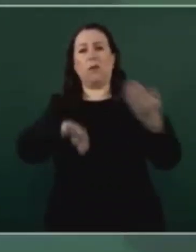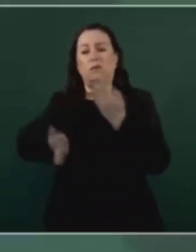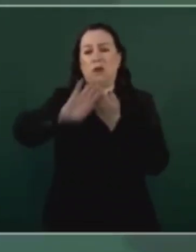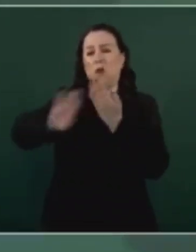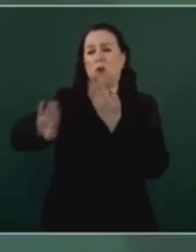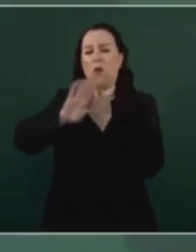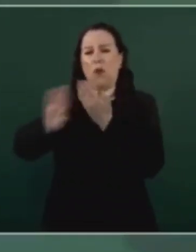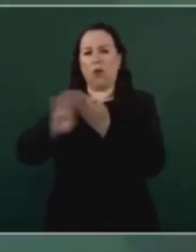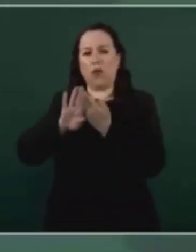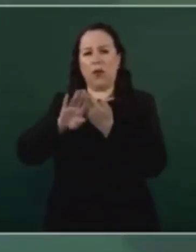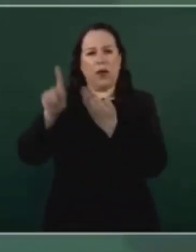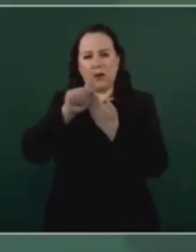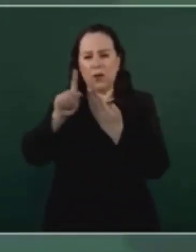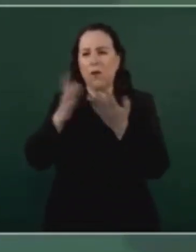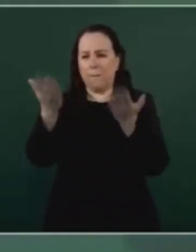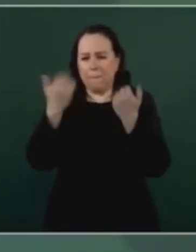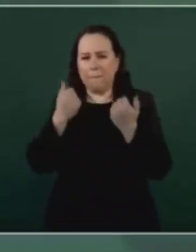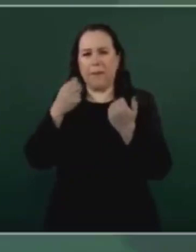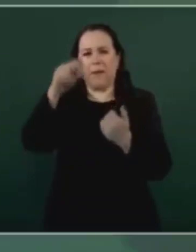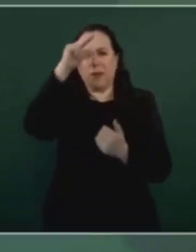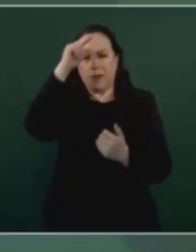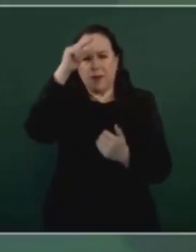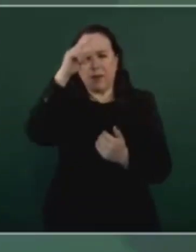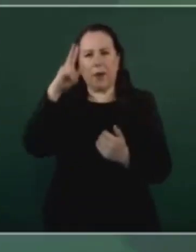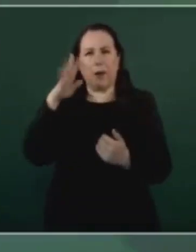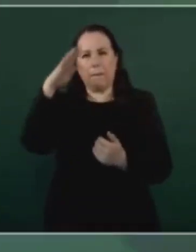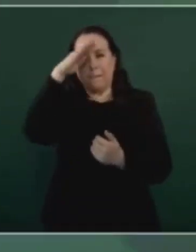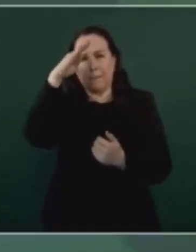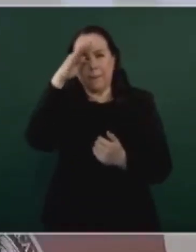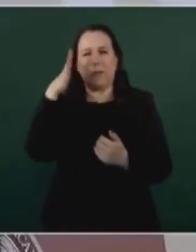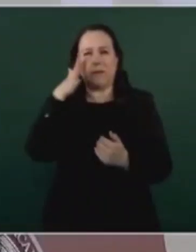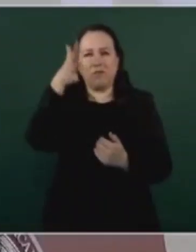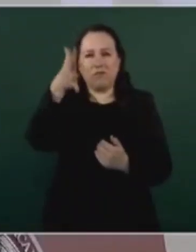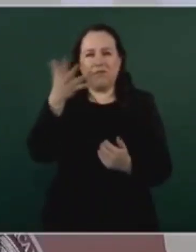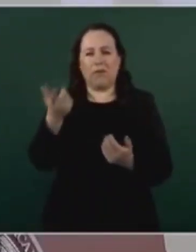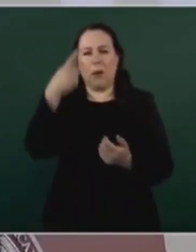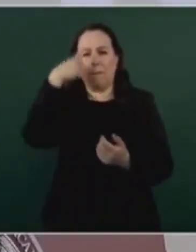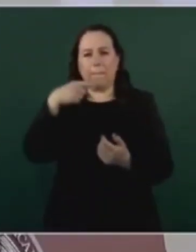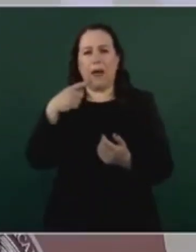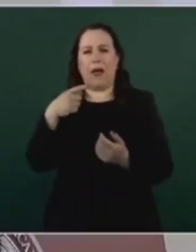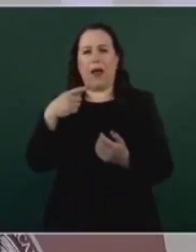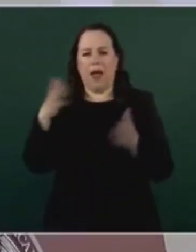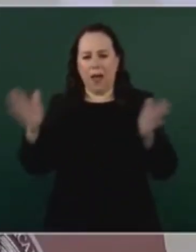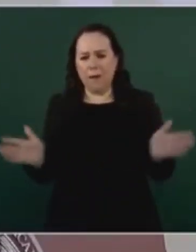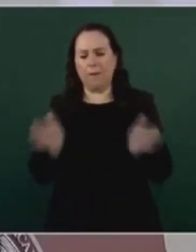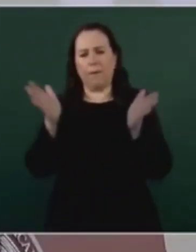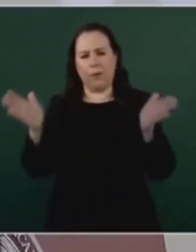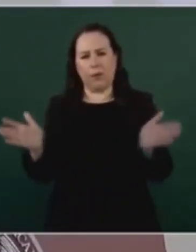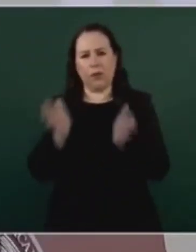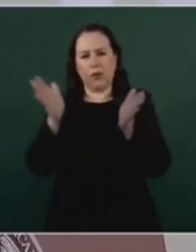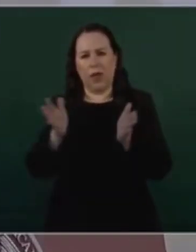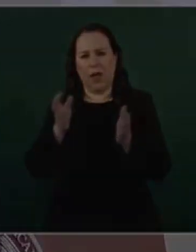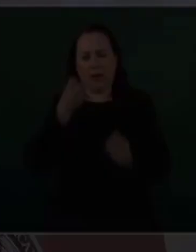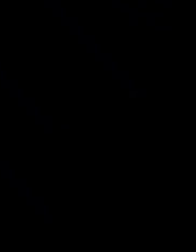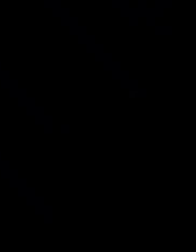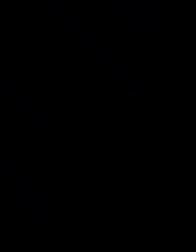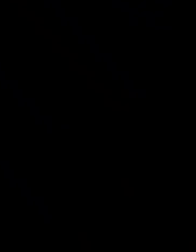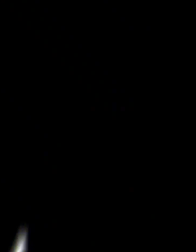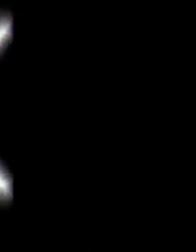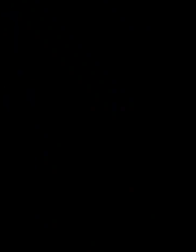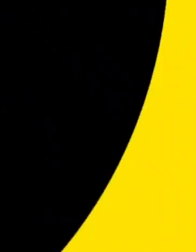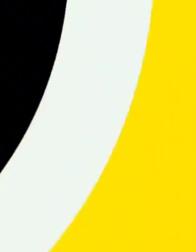para que sea inteligente y para que cuando sea necesario se una a impulsar los cambios que este país necesita.